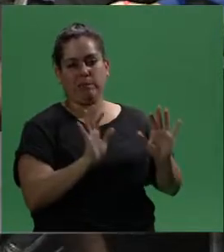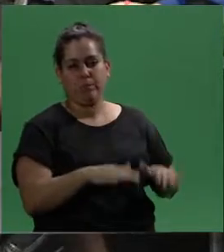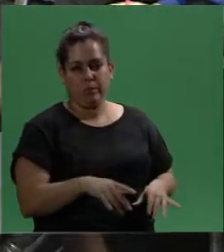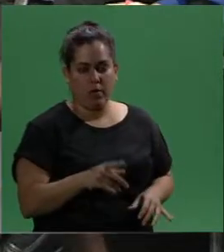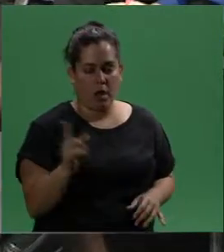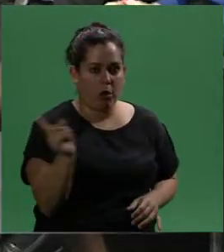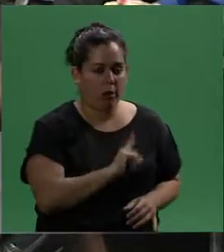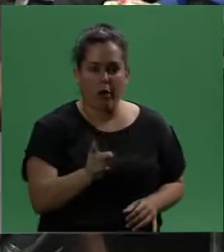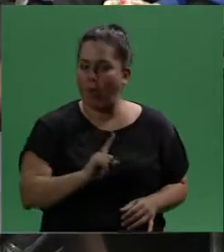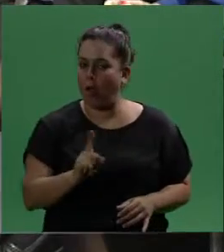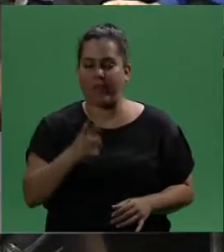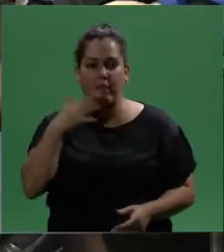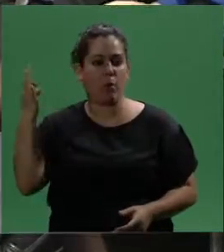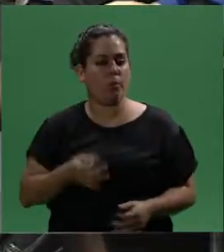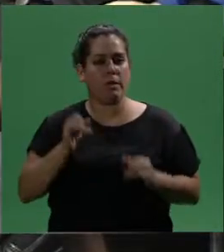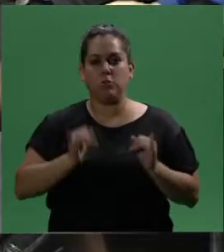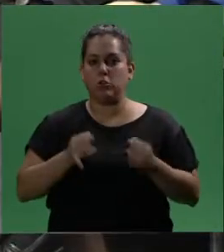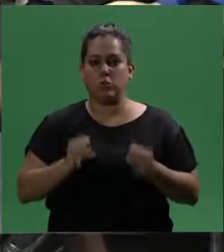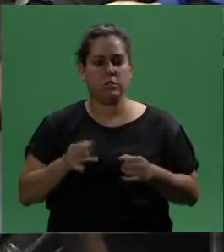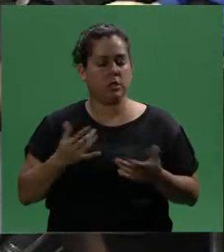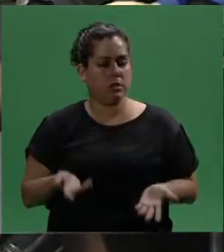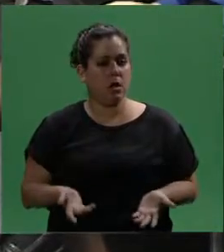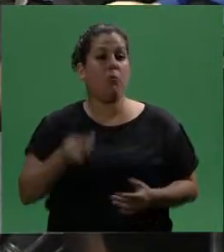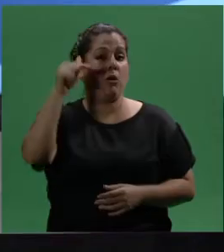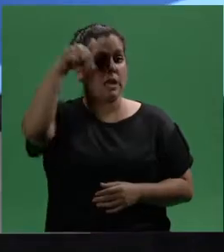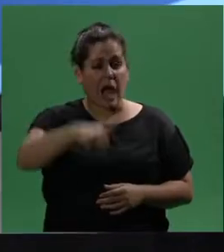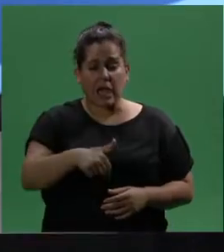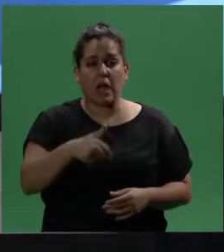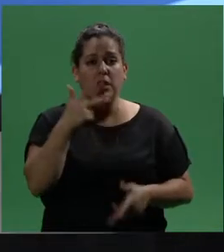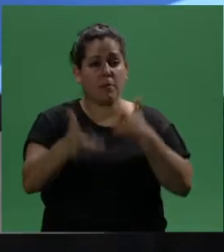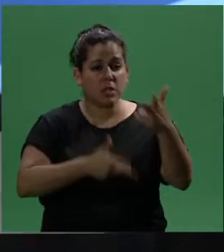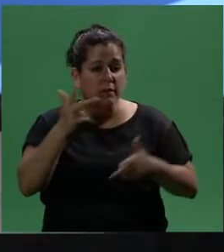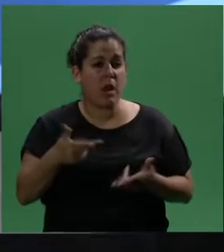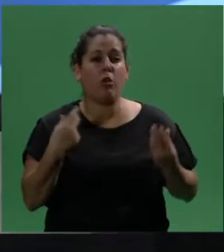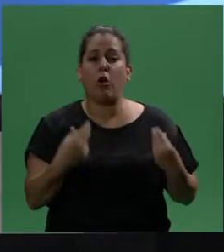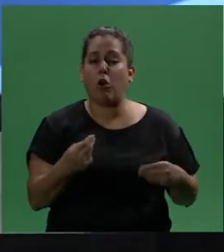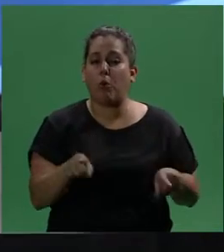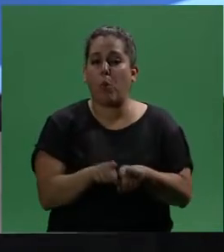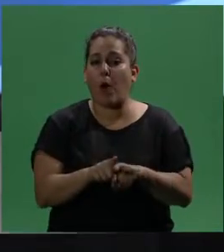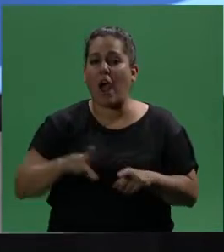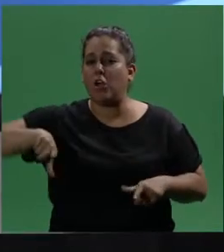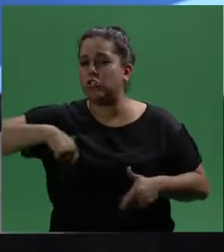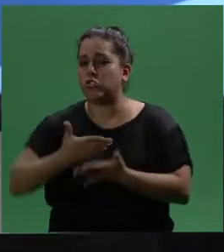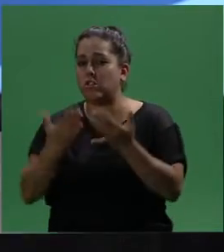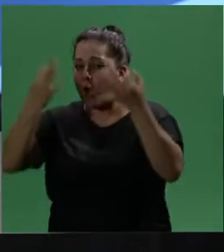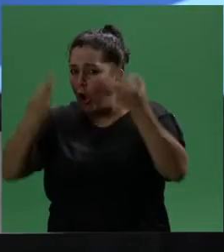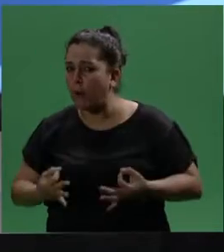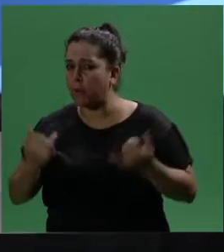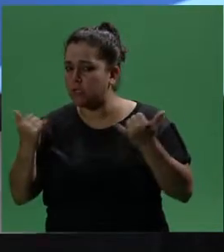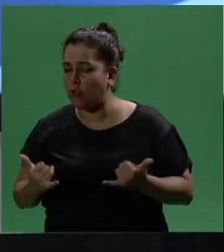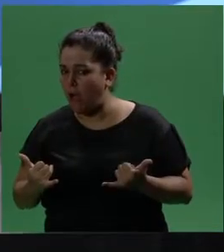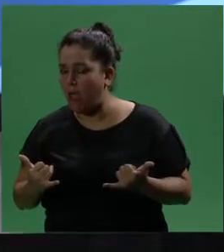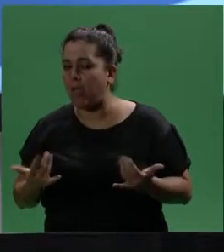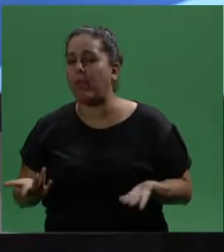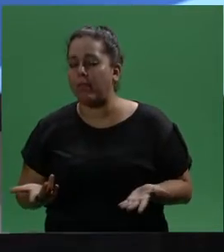indiferencia social. Porque acá lo que estamos hablando es de cómo se compromete la sociedad